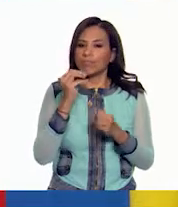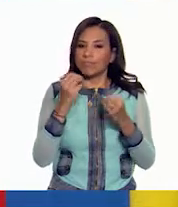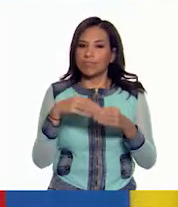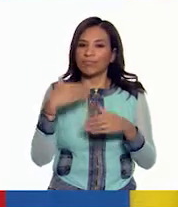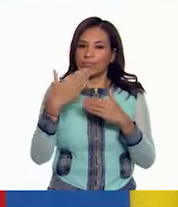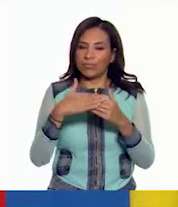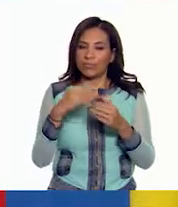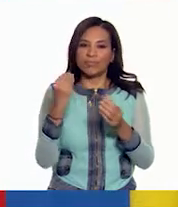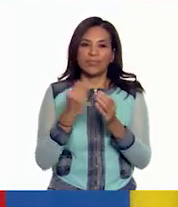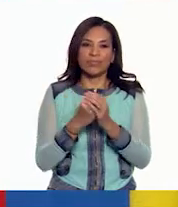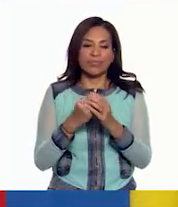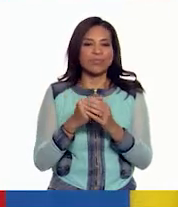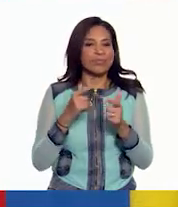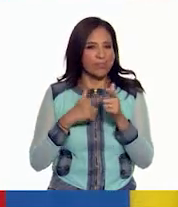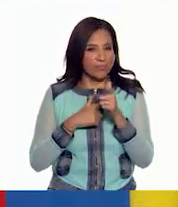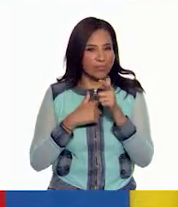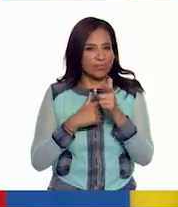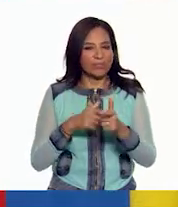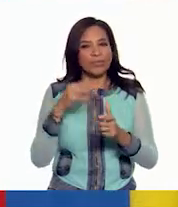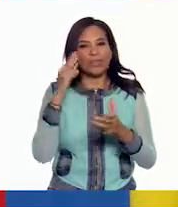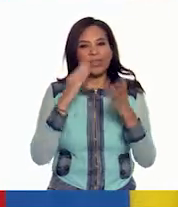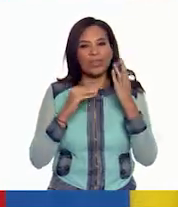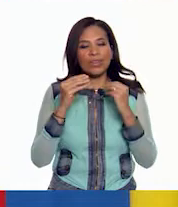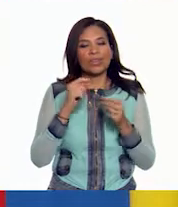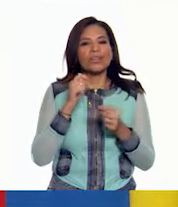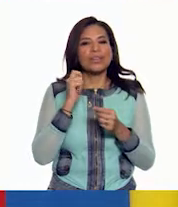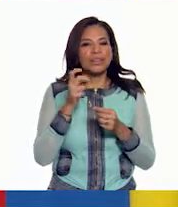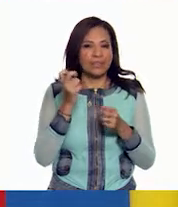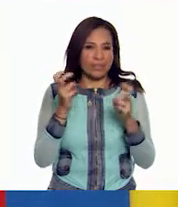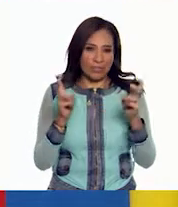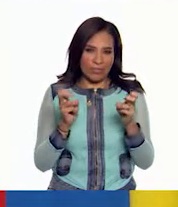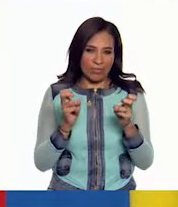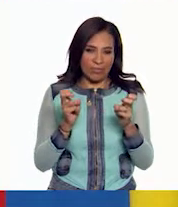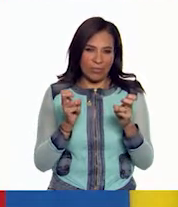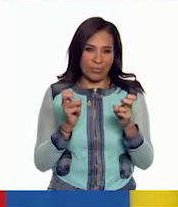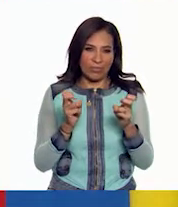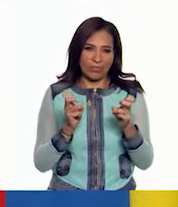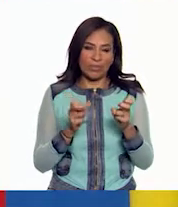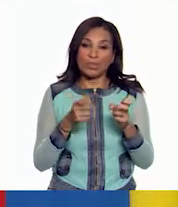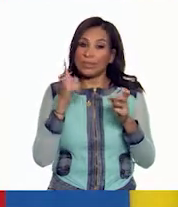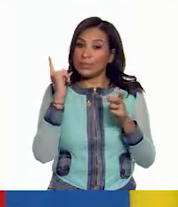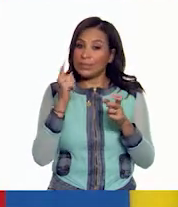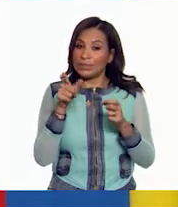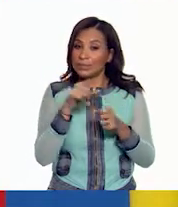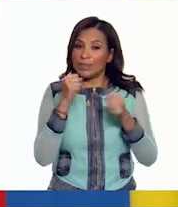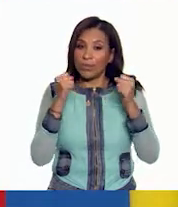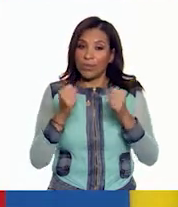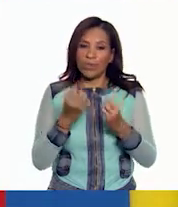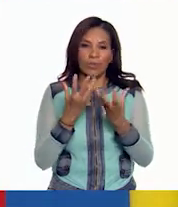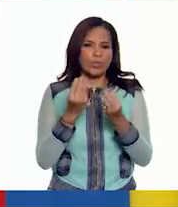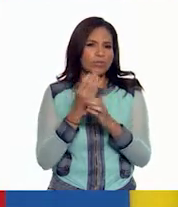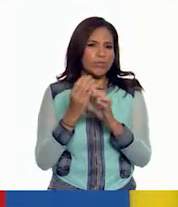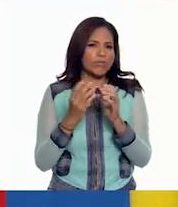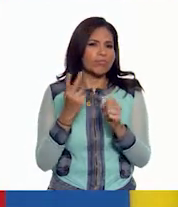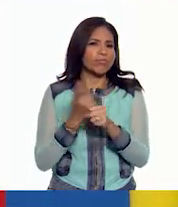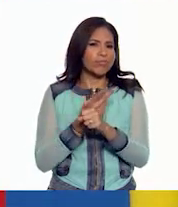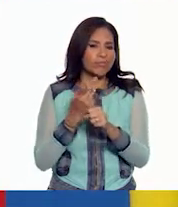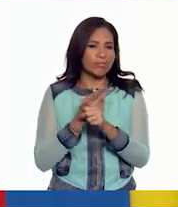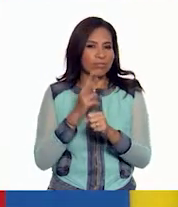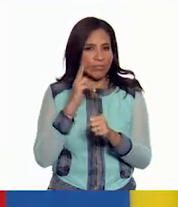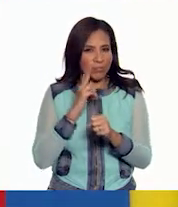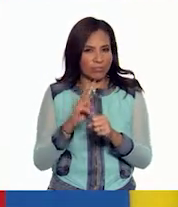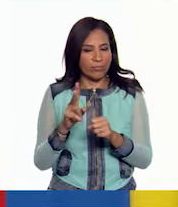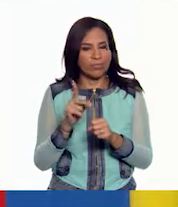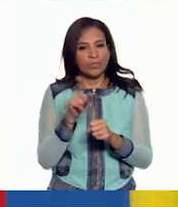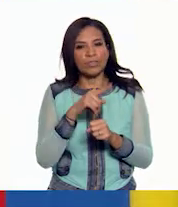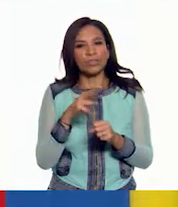pierdan la siguiente clase donde continuaremos aprendiendo sobre estos temas y seguramente muchos de los acontecimientos que abordaremos